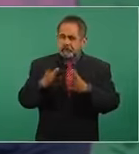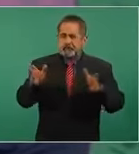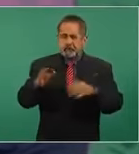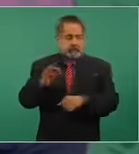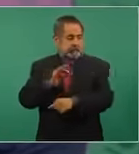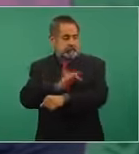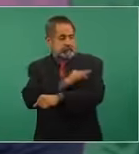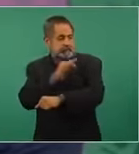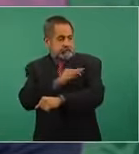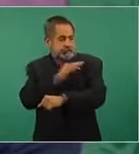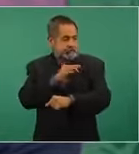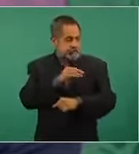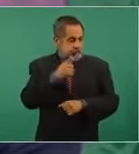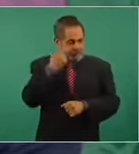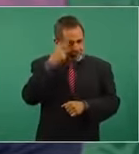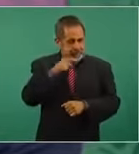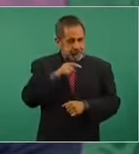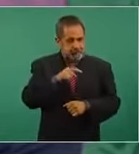vacunación.